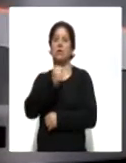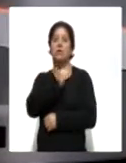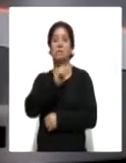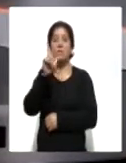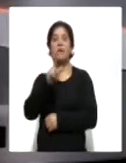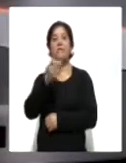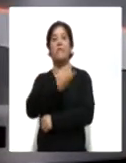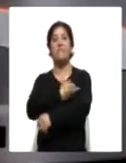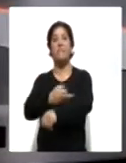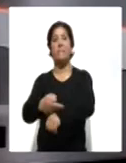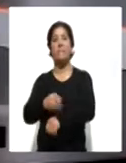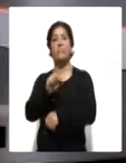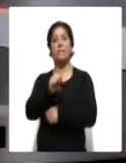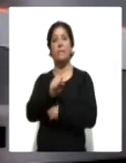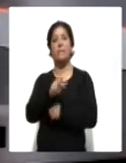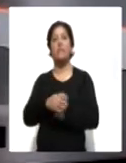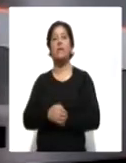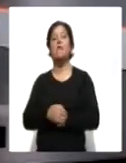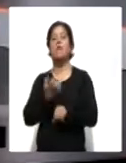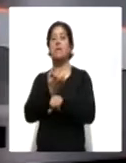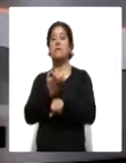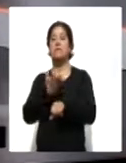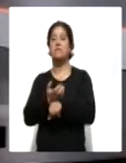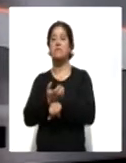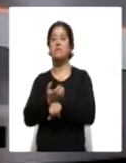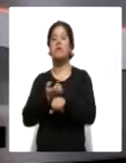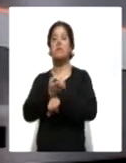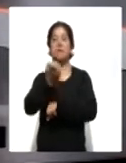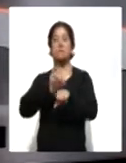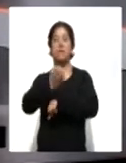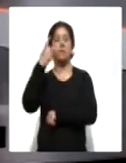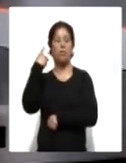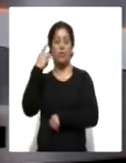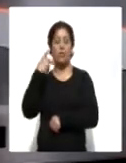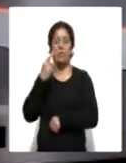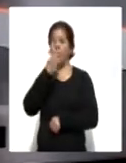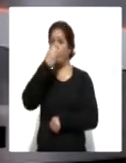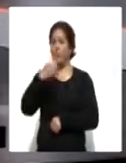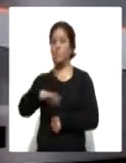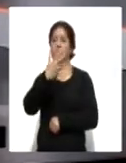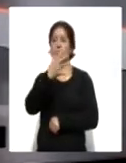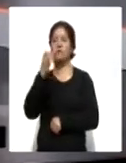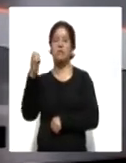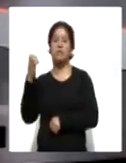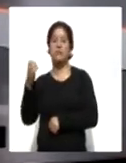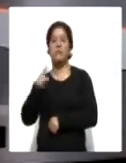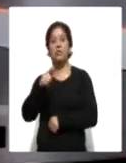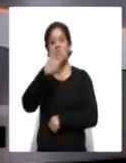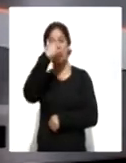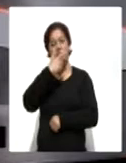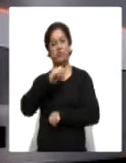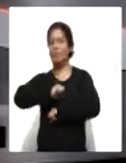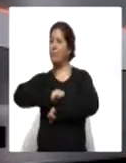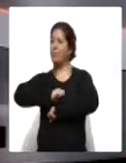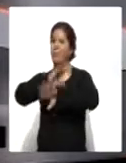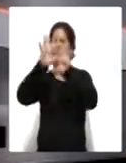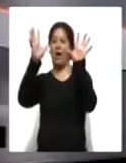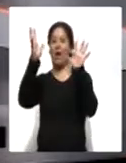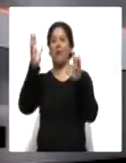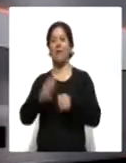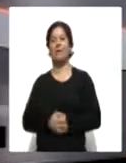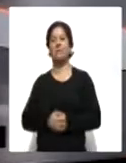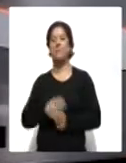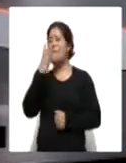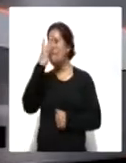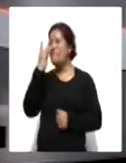familia Ordaz que nos ven desde el estado de Puebla. Que tenga un excelente 5 de enero, que pase una noche maravillosa, llena